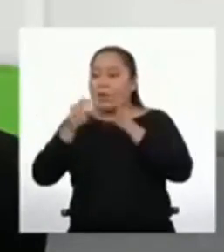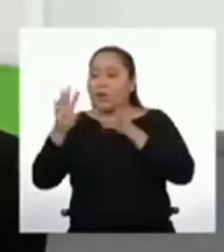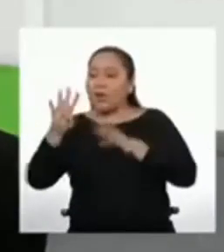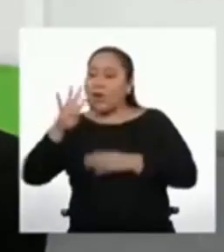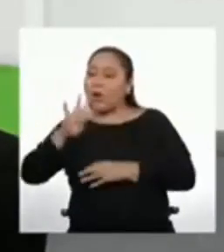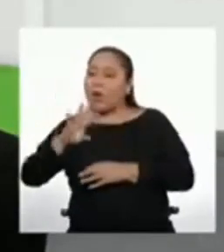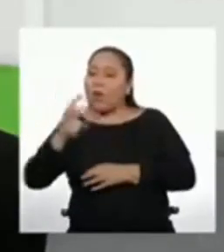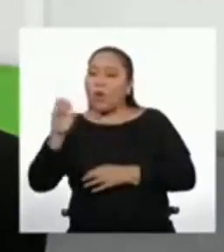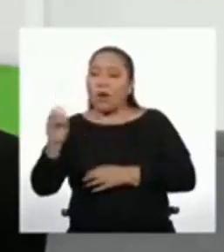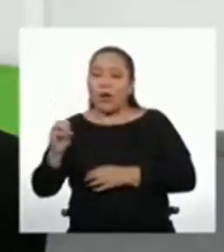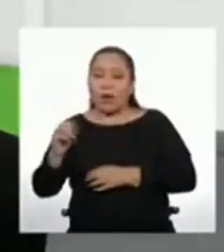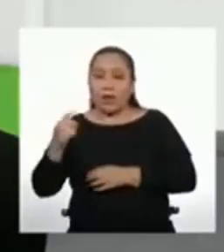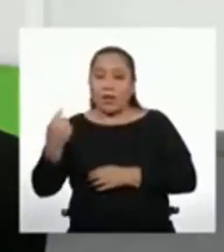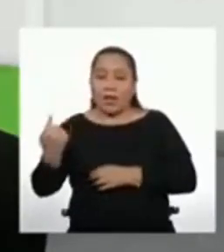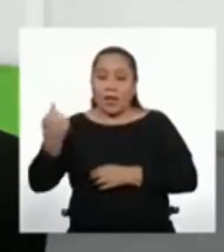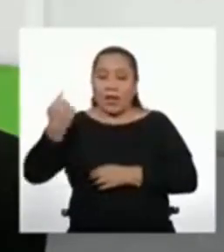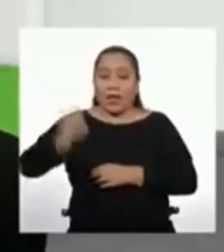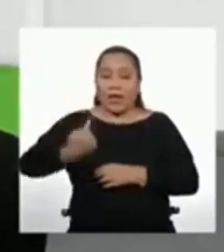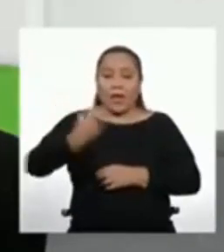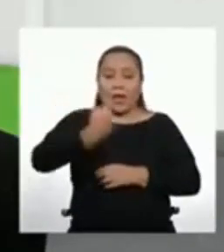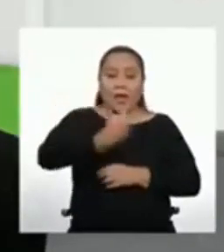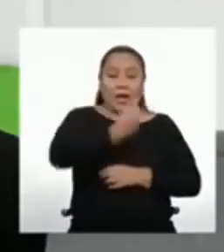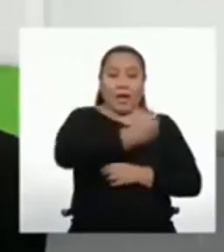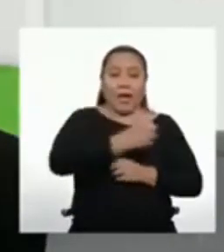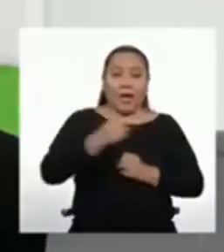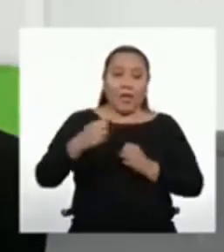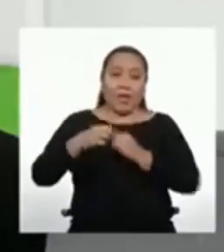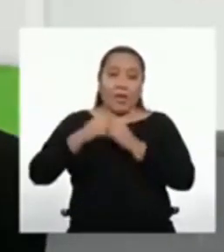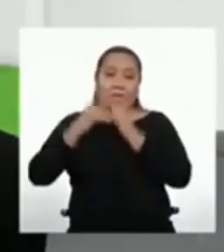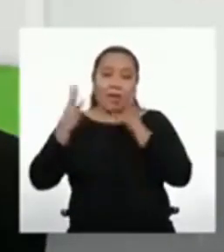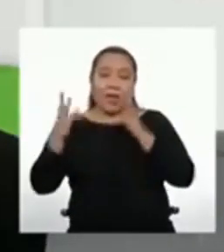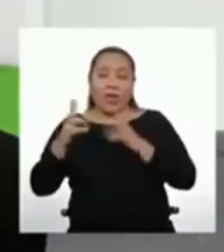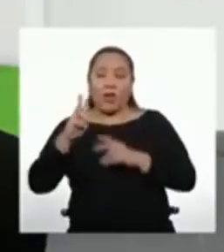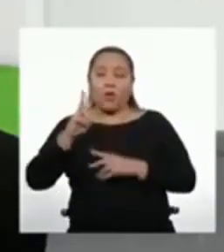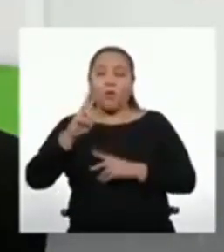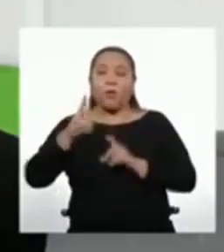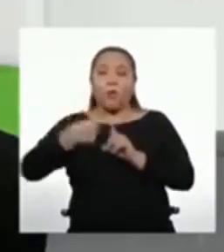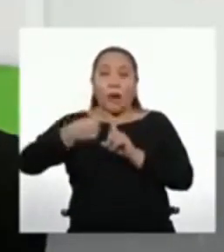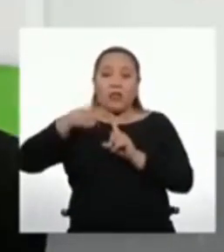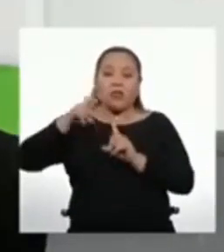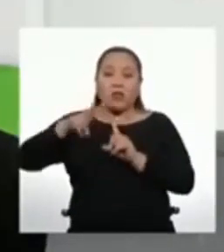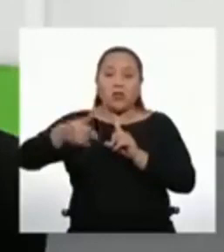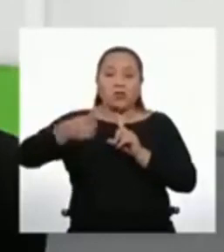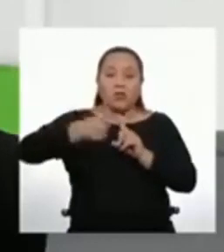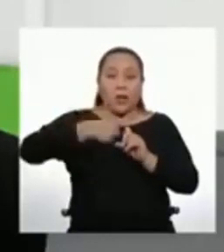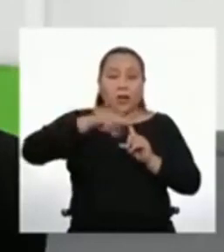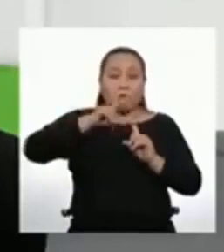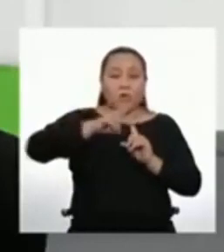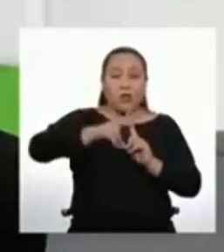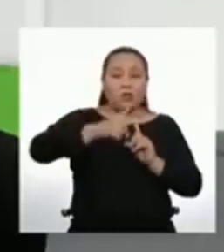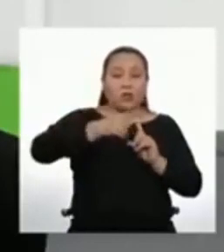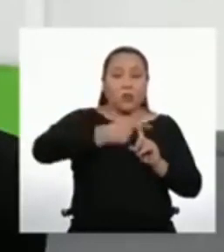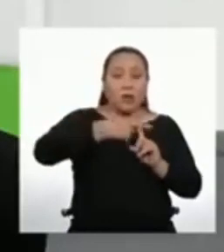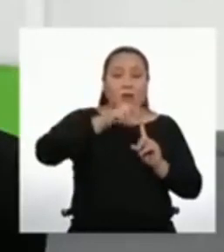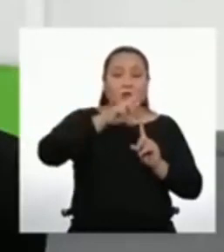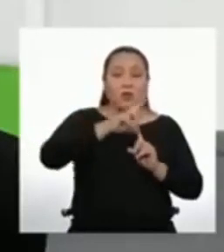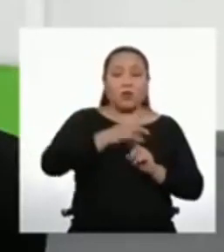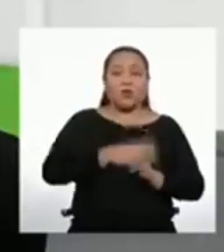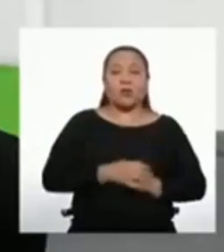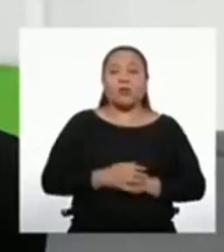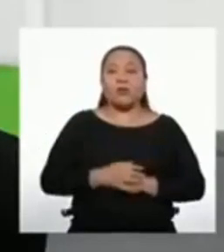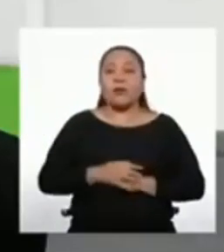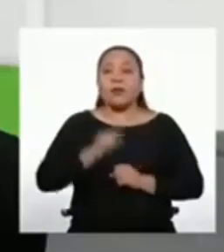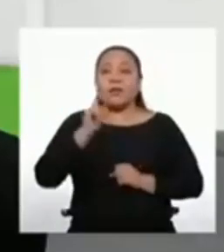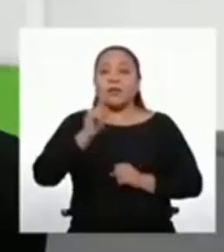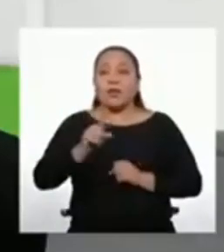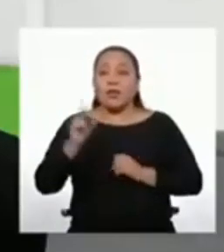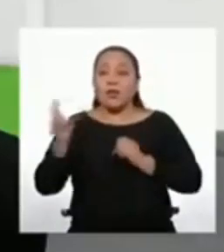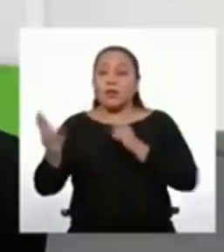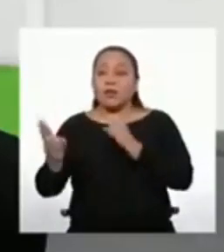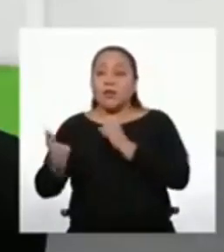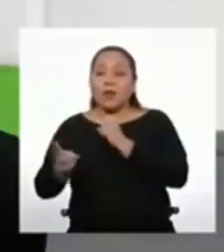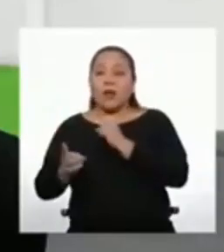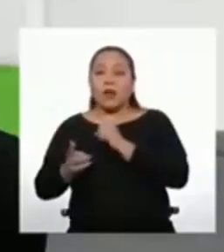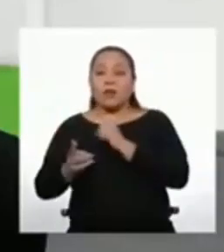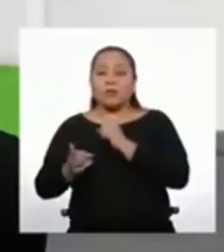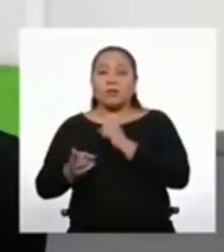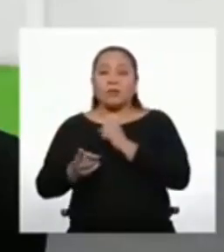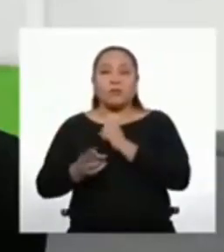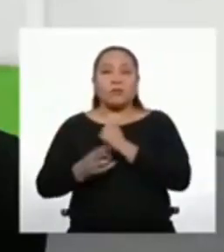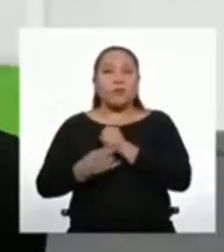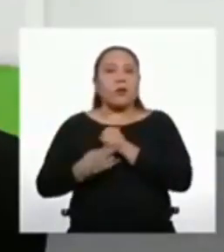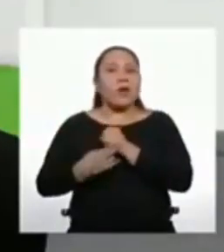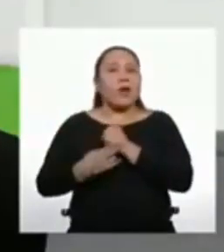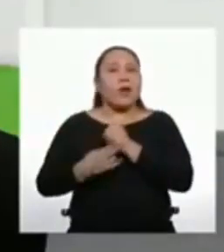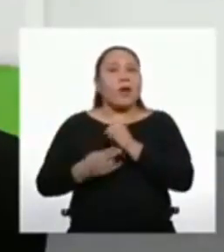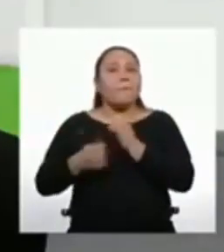decidido que cada día confeccionarán dos más que el día anterior. Si han realizado una inversión de 2.500 soles,